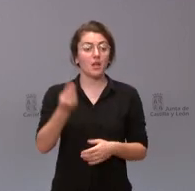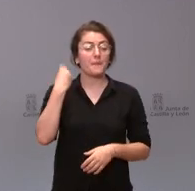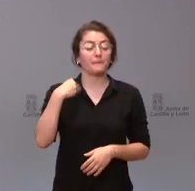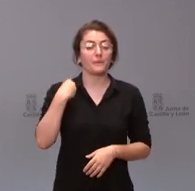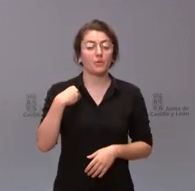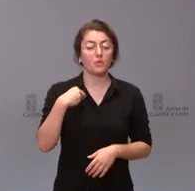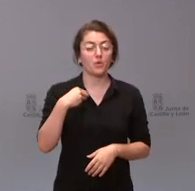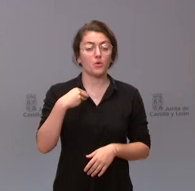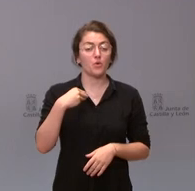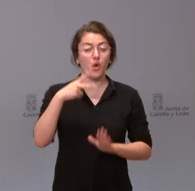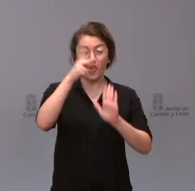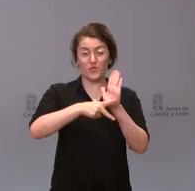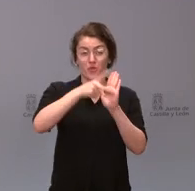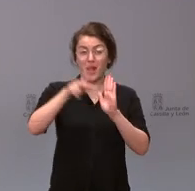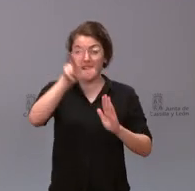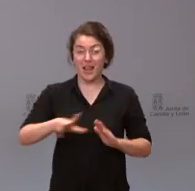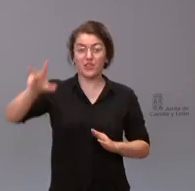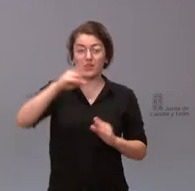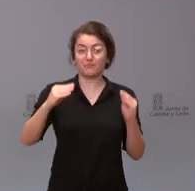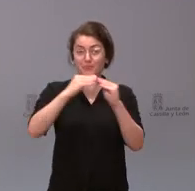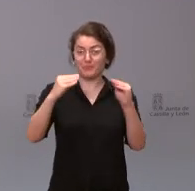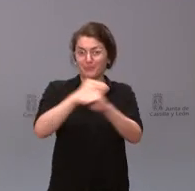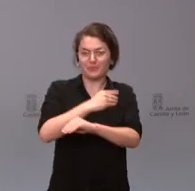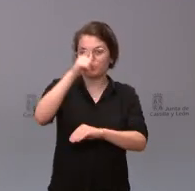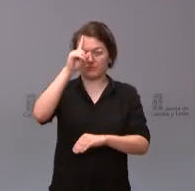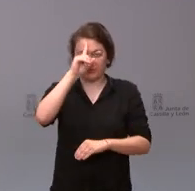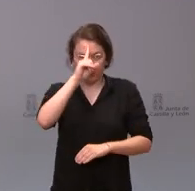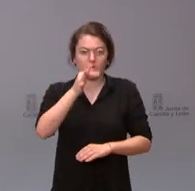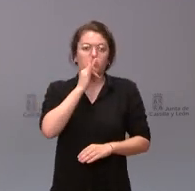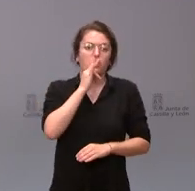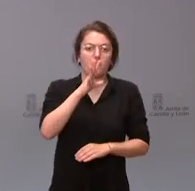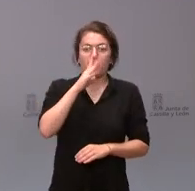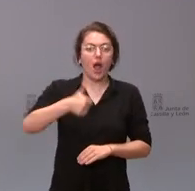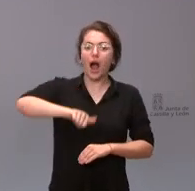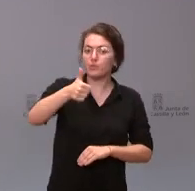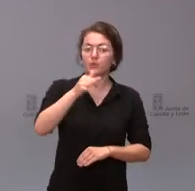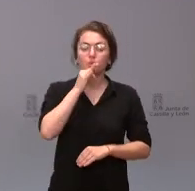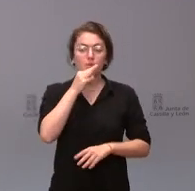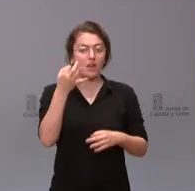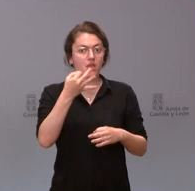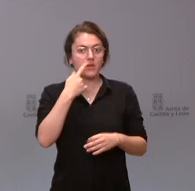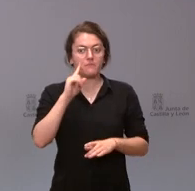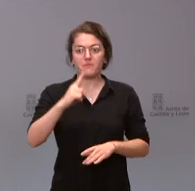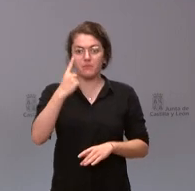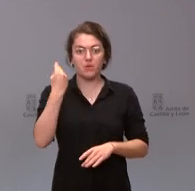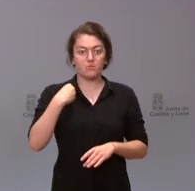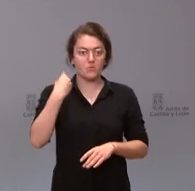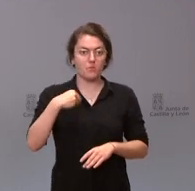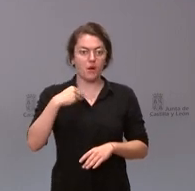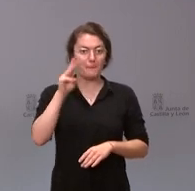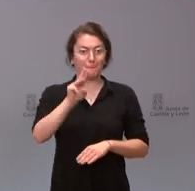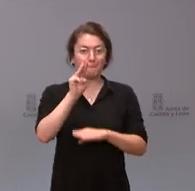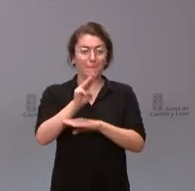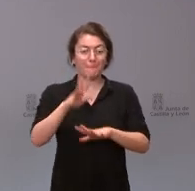con la norma nacional pues todavía no se sabe en detalle ni siquiera se ha aprobado definitivamente tiene que tener recorrido esa norma en el ámbito del Parlamento